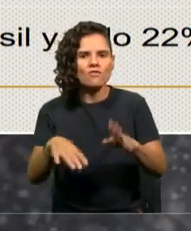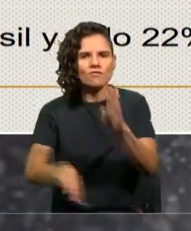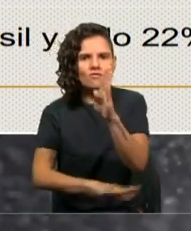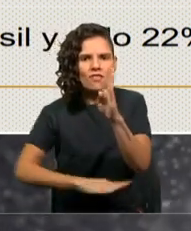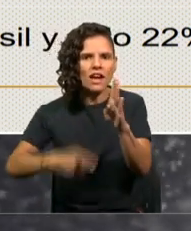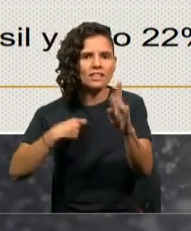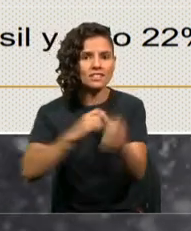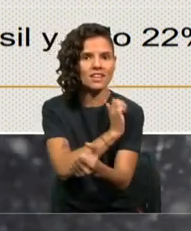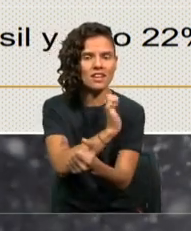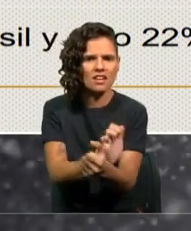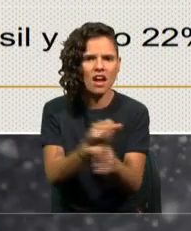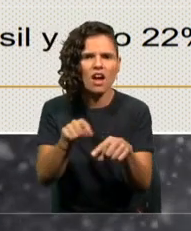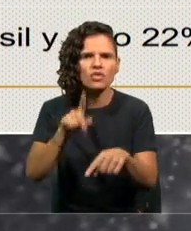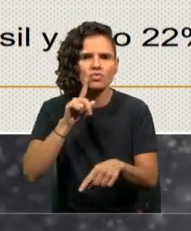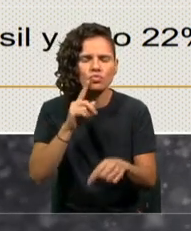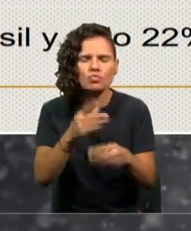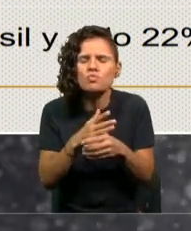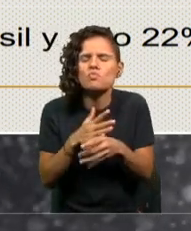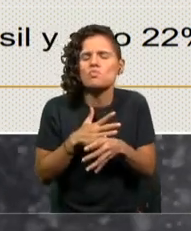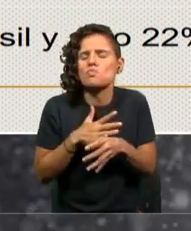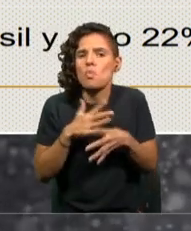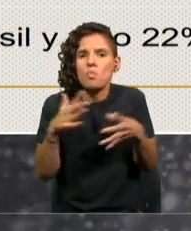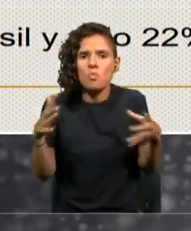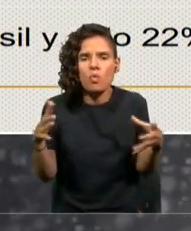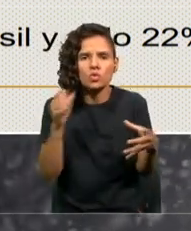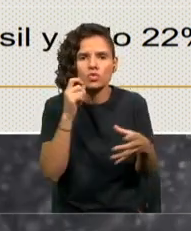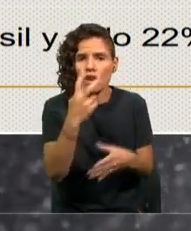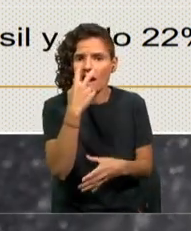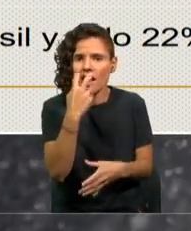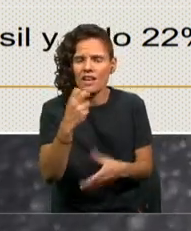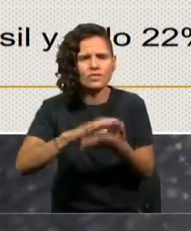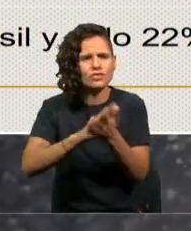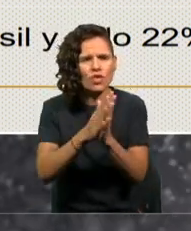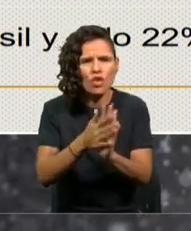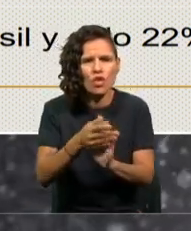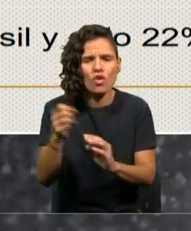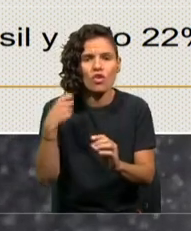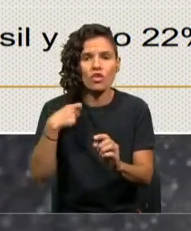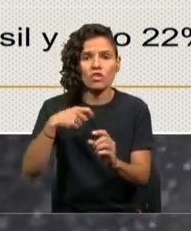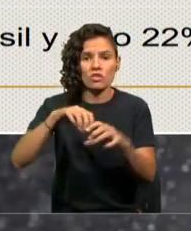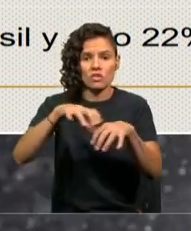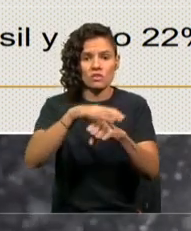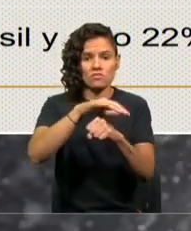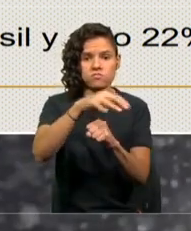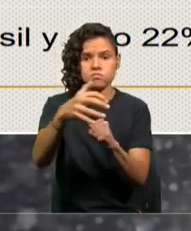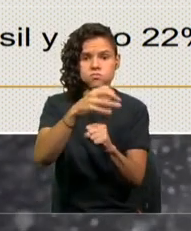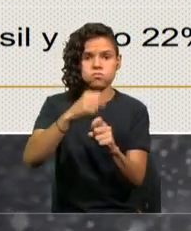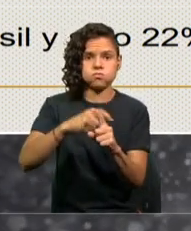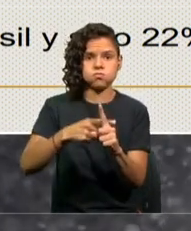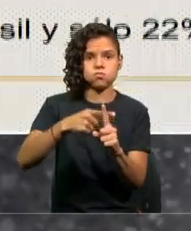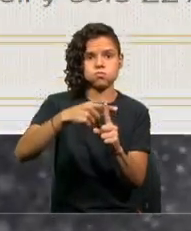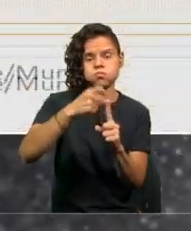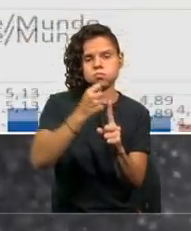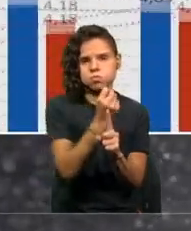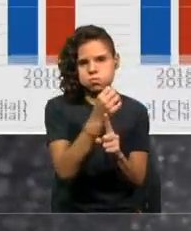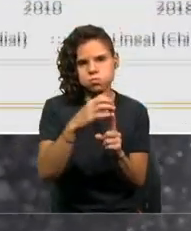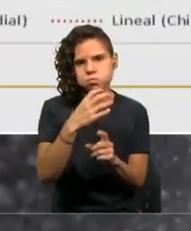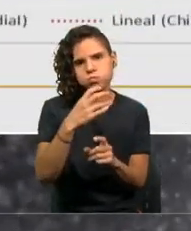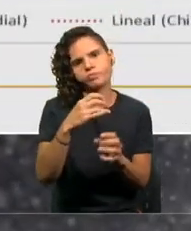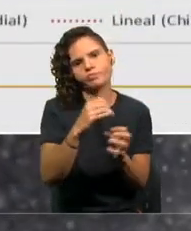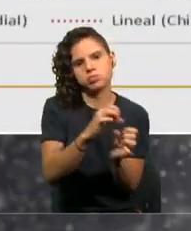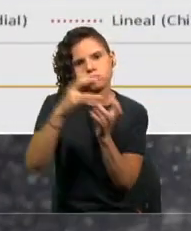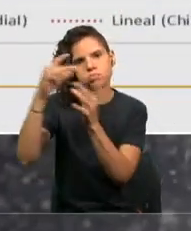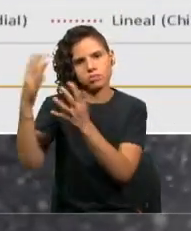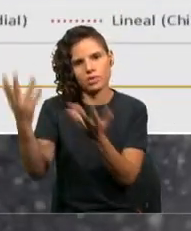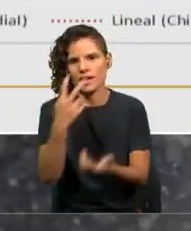de gases de efecto invernadero. El 53% de fuentes fósiles. Fíjense